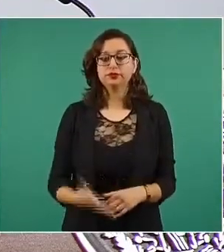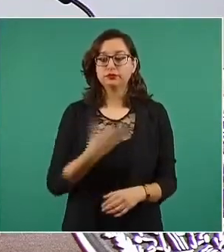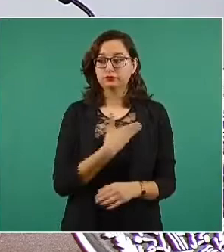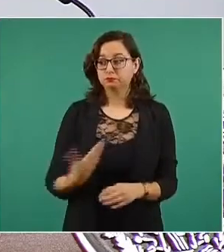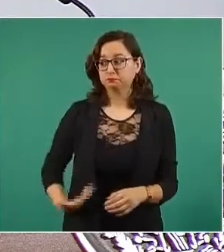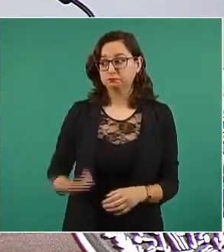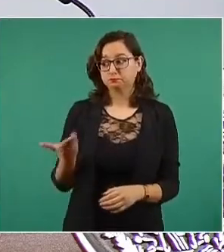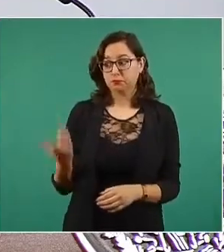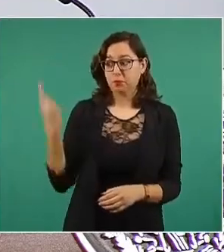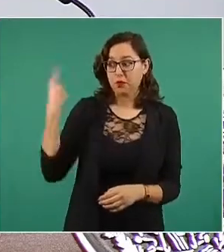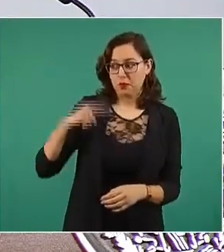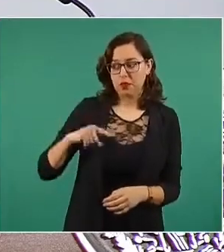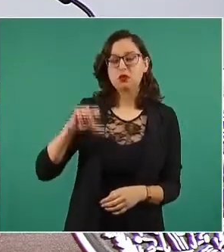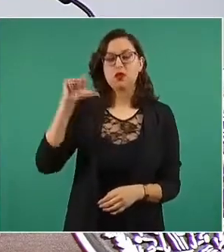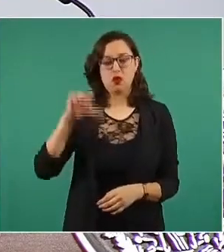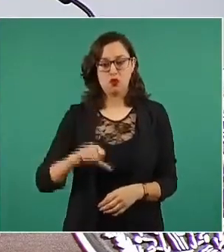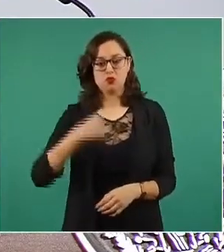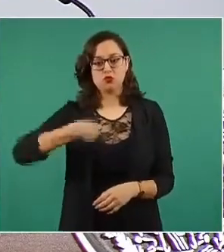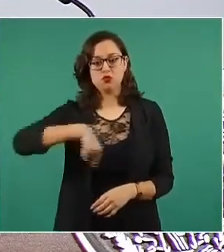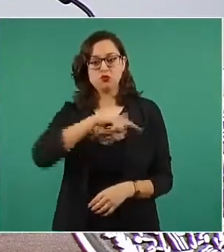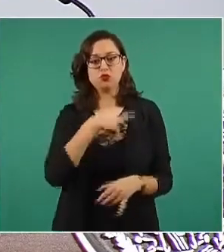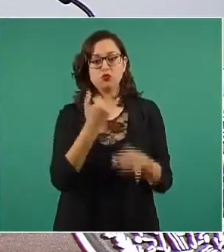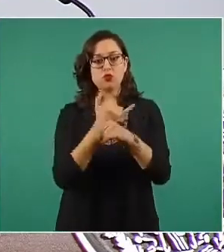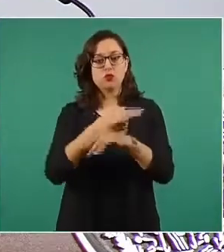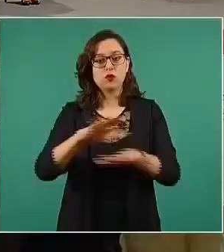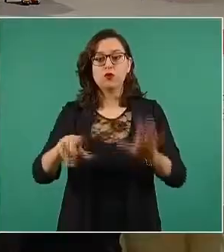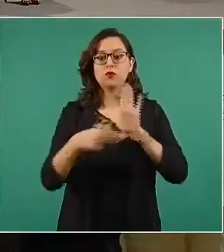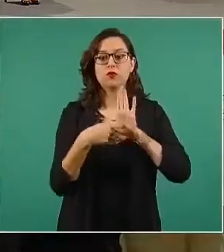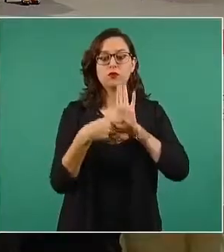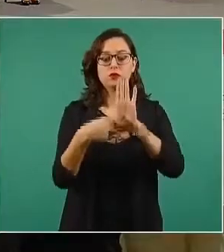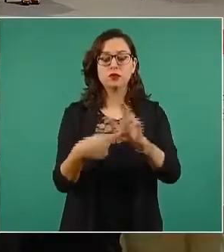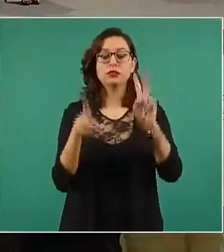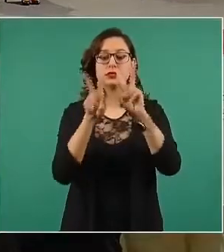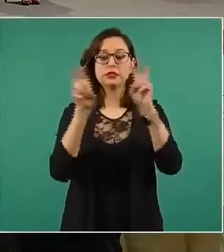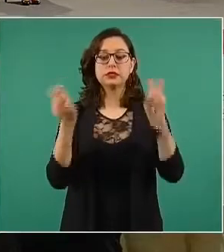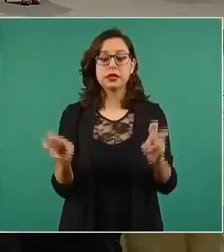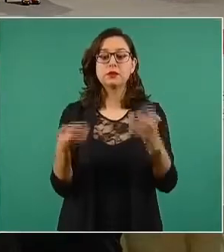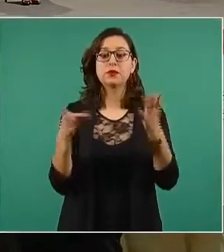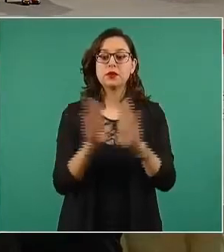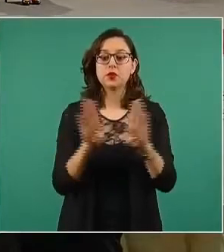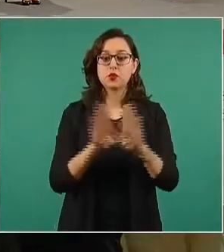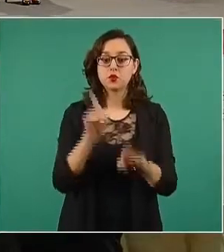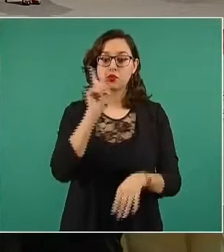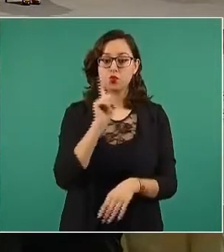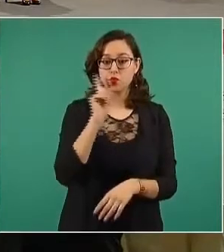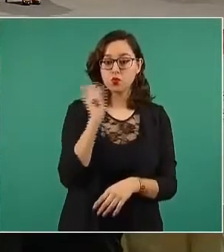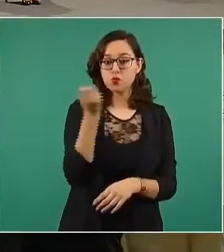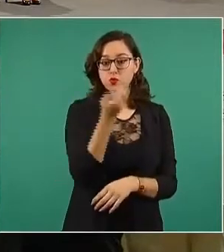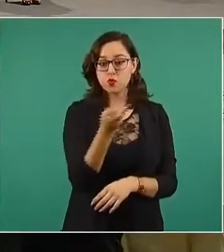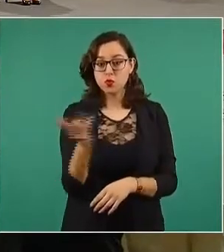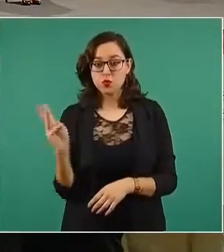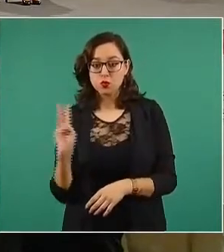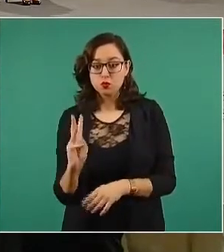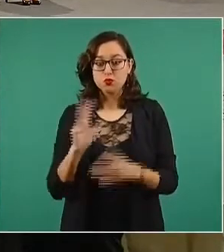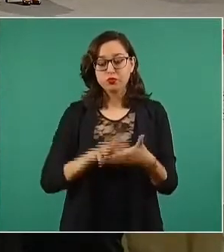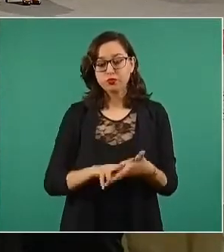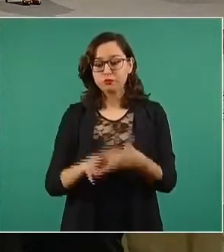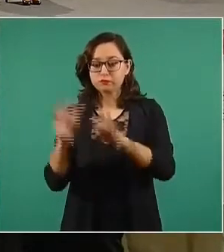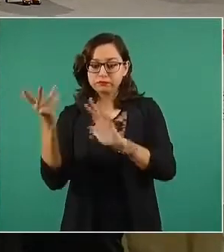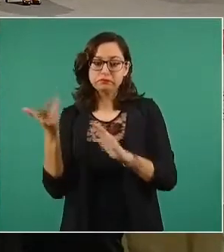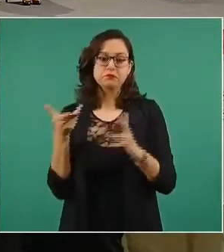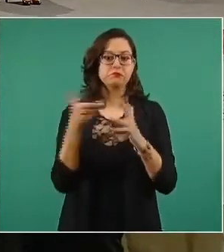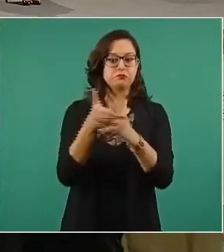presidente, presentamos este informe sobre el comportamiento de la incidencia de feminicidios